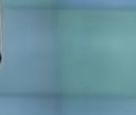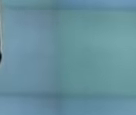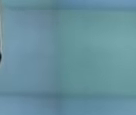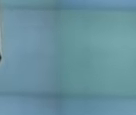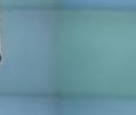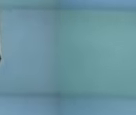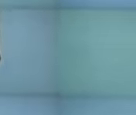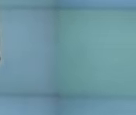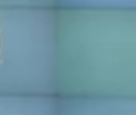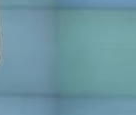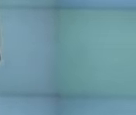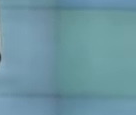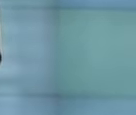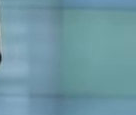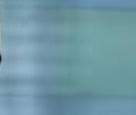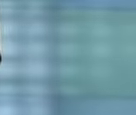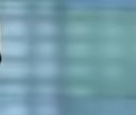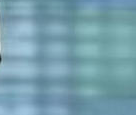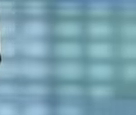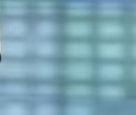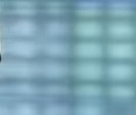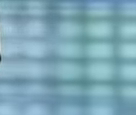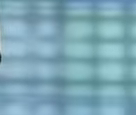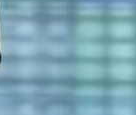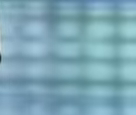Información relevante a esta hora, nos enlazamos.